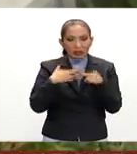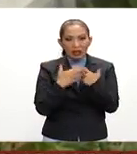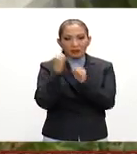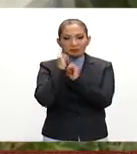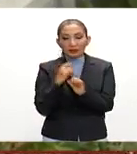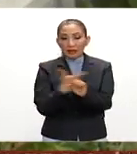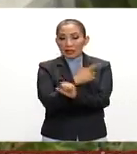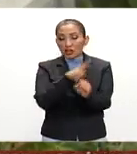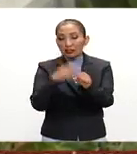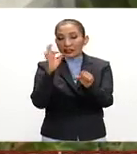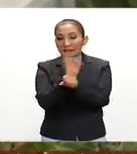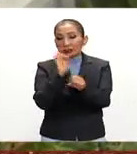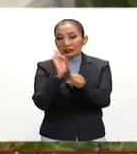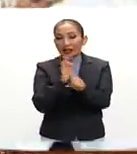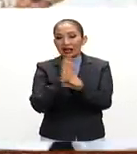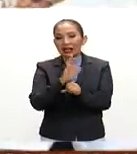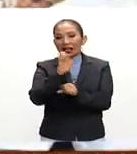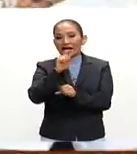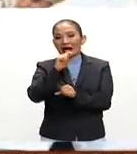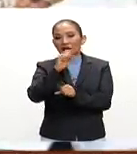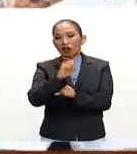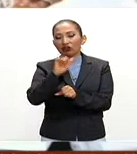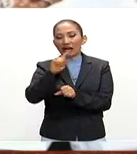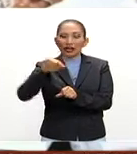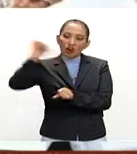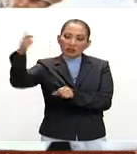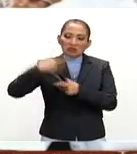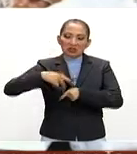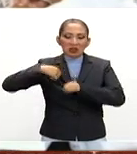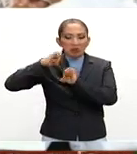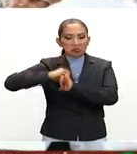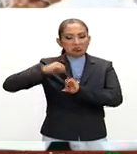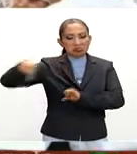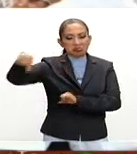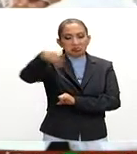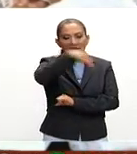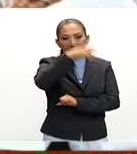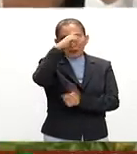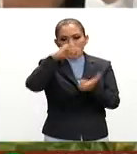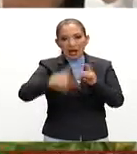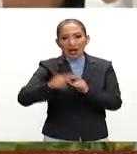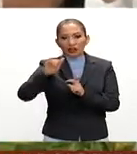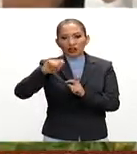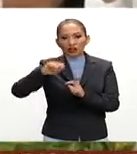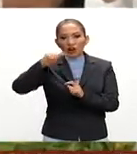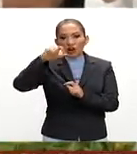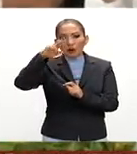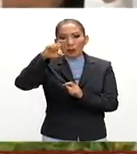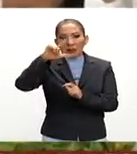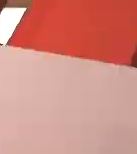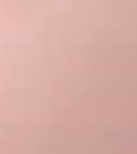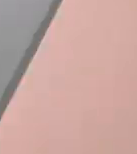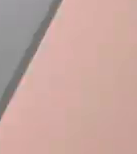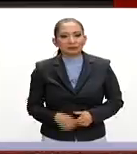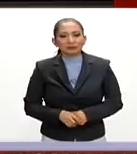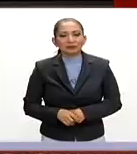Comisionado Nacional de Seguridad, Renato Sález Heredia, entre otras autoridades. Para México al Día, Antonio López.